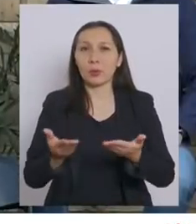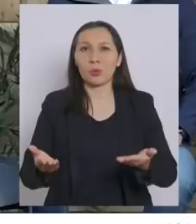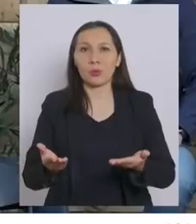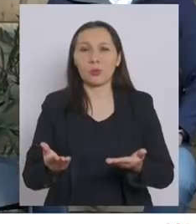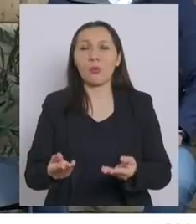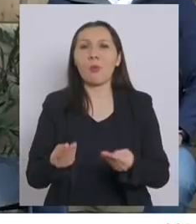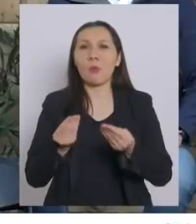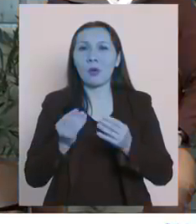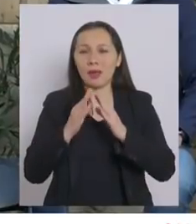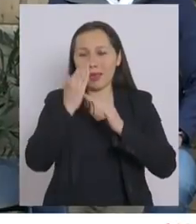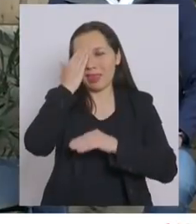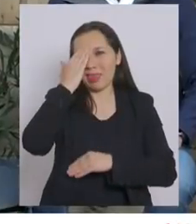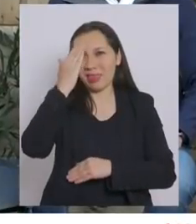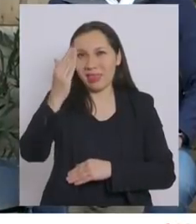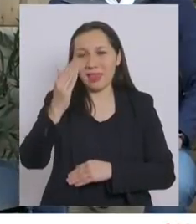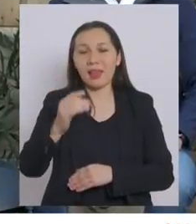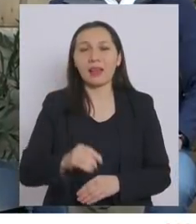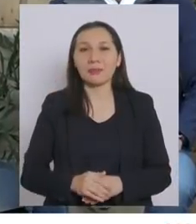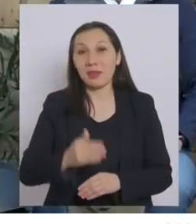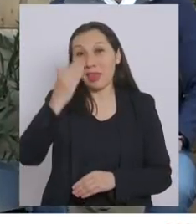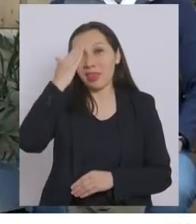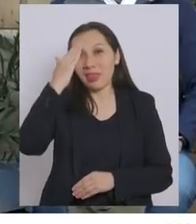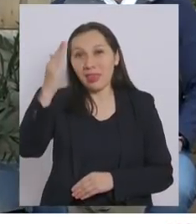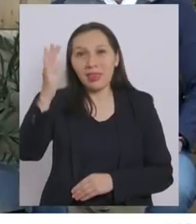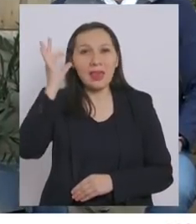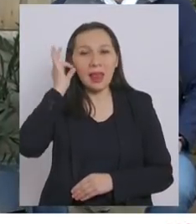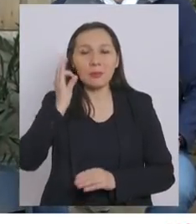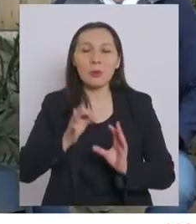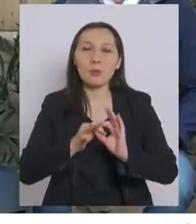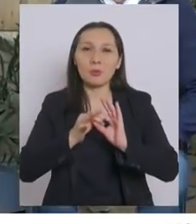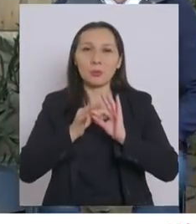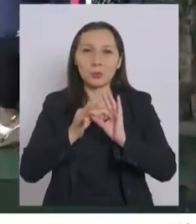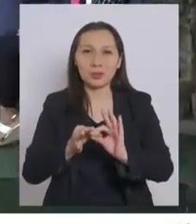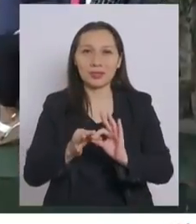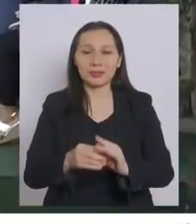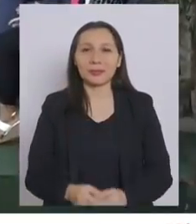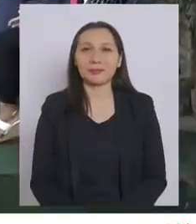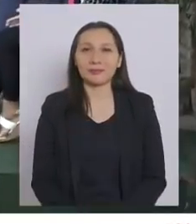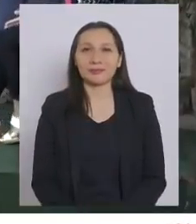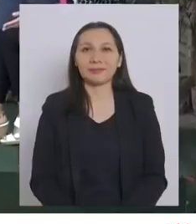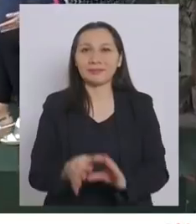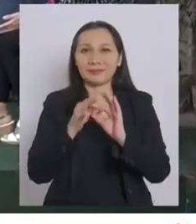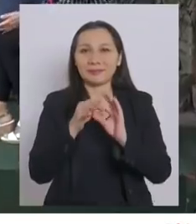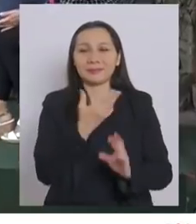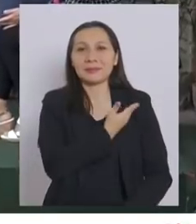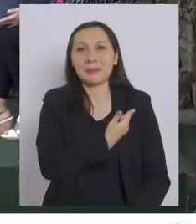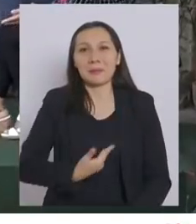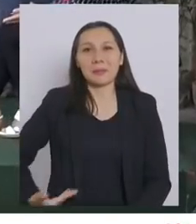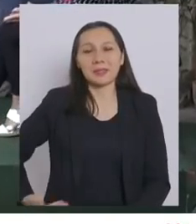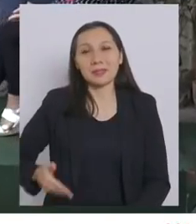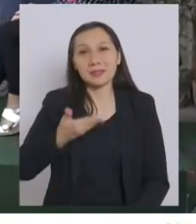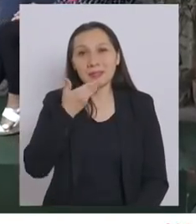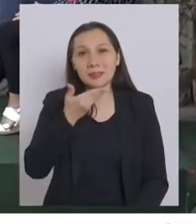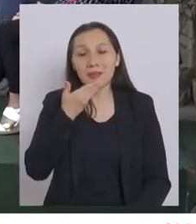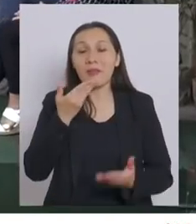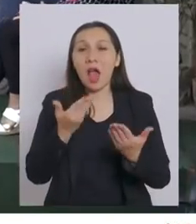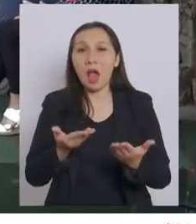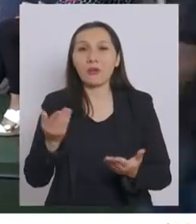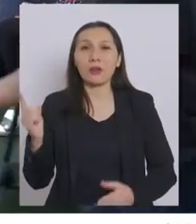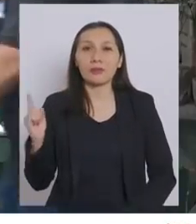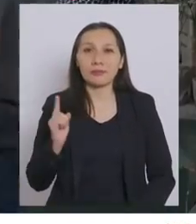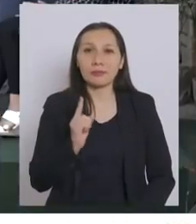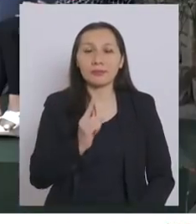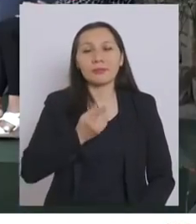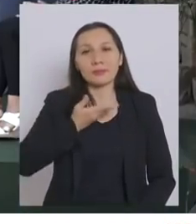un gran día, el Día de la Mujer. Muchas gracias. Muchas gracias, Presidente, por sus palabras. A continuación hará uso